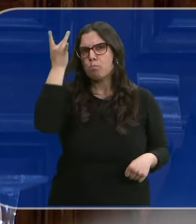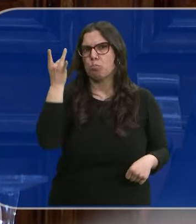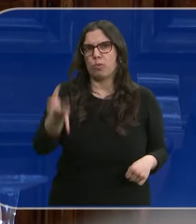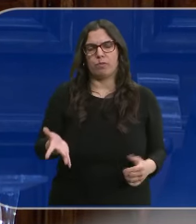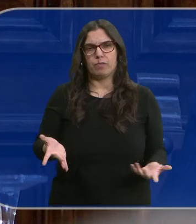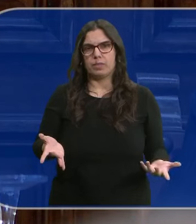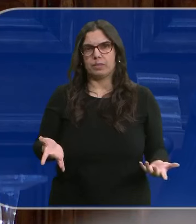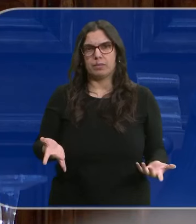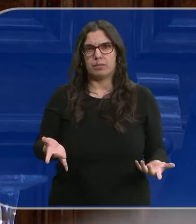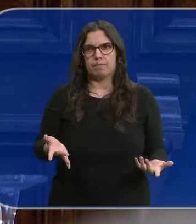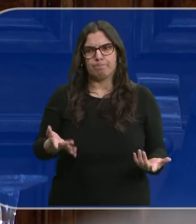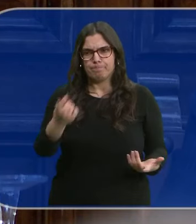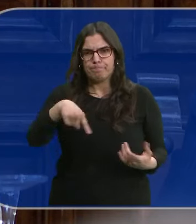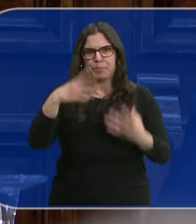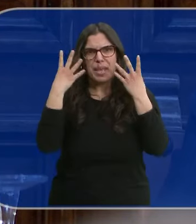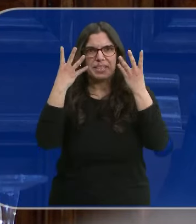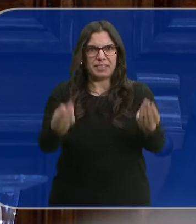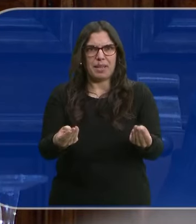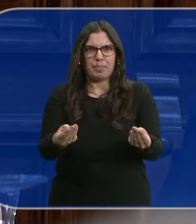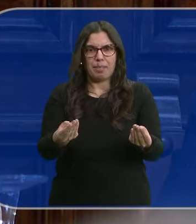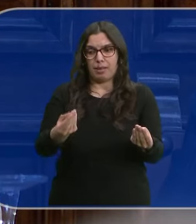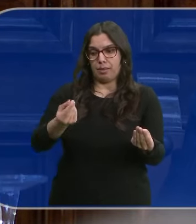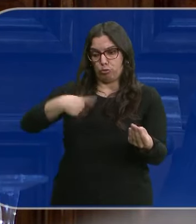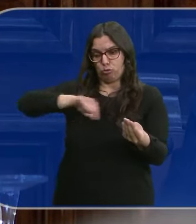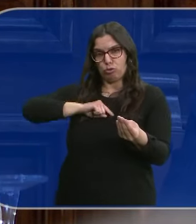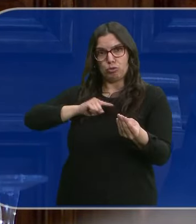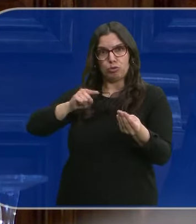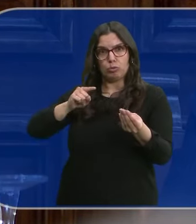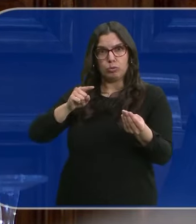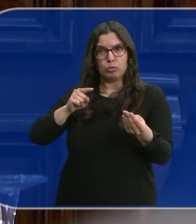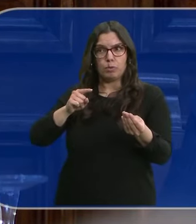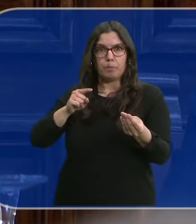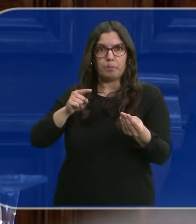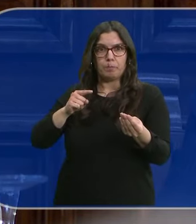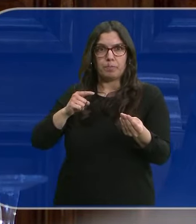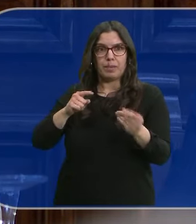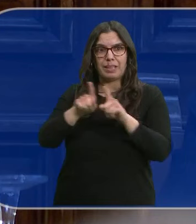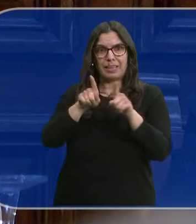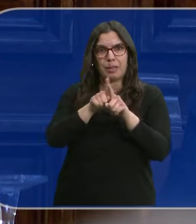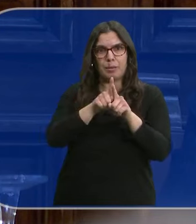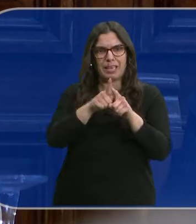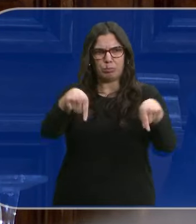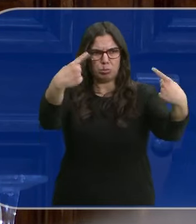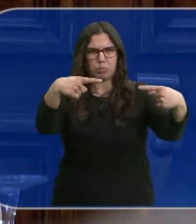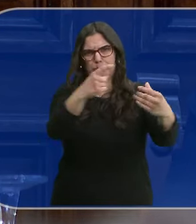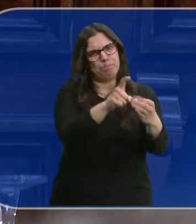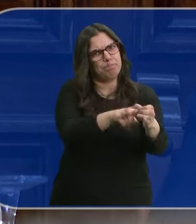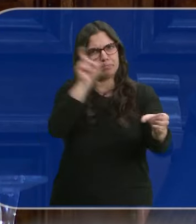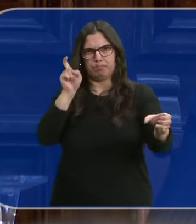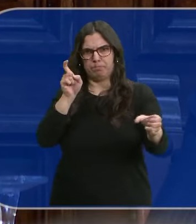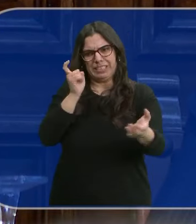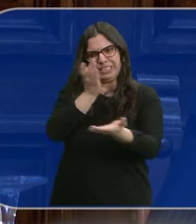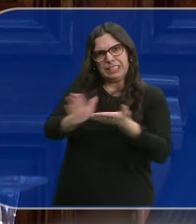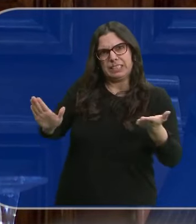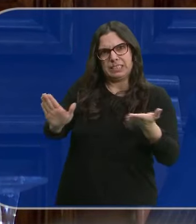comprenden que lo nuestro se debe aislar de toda esta